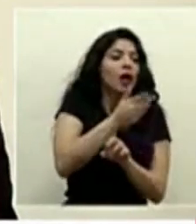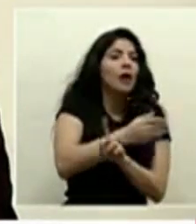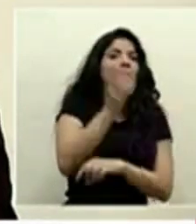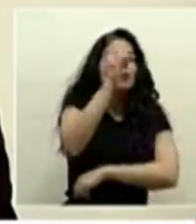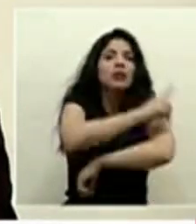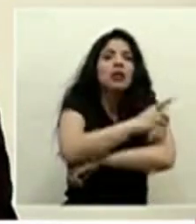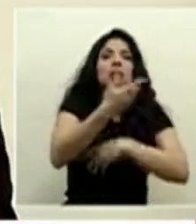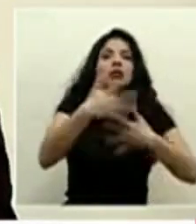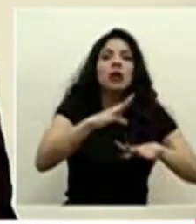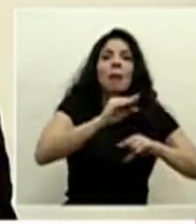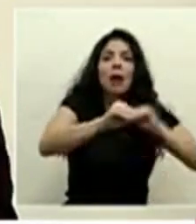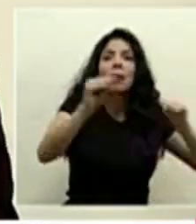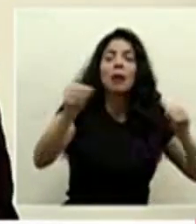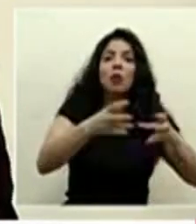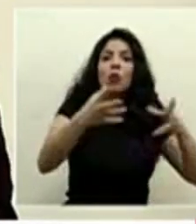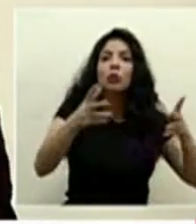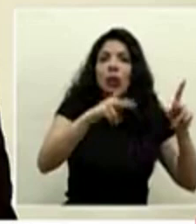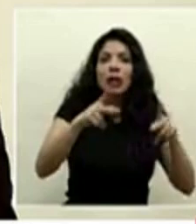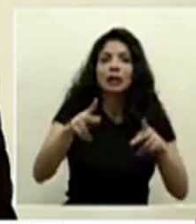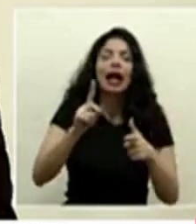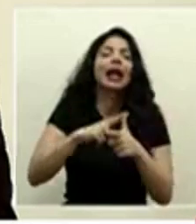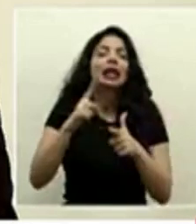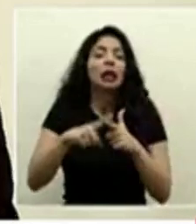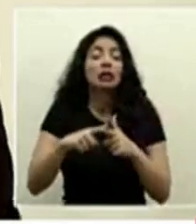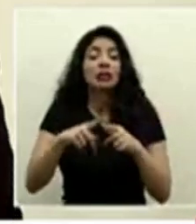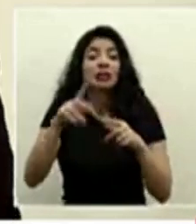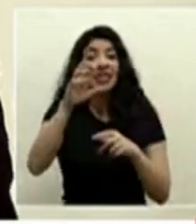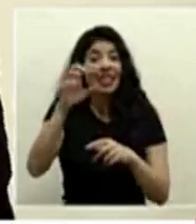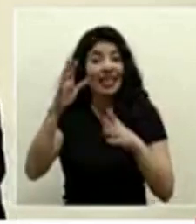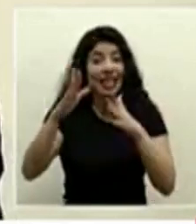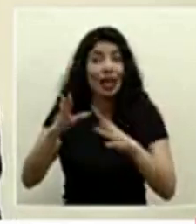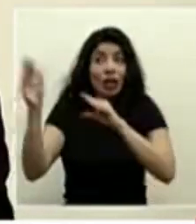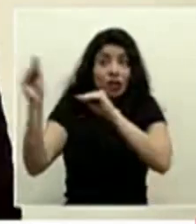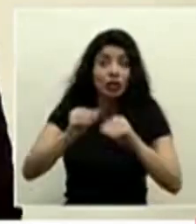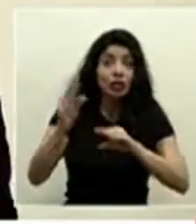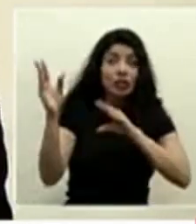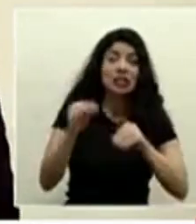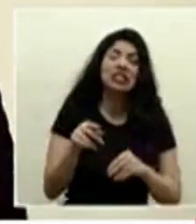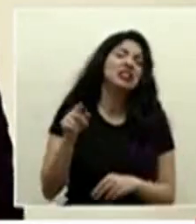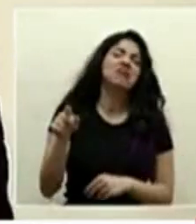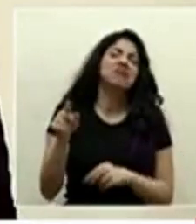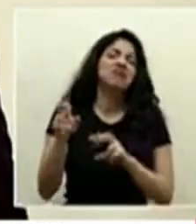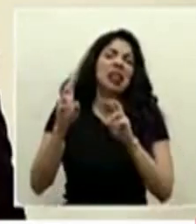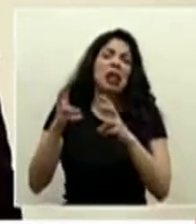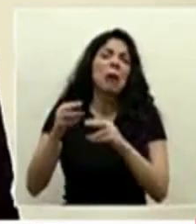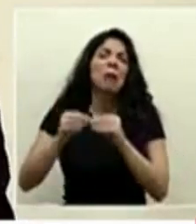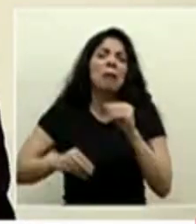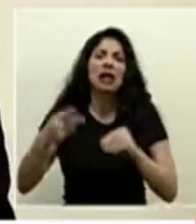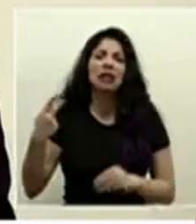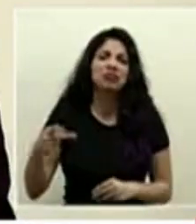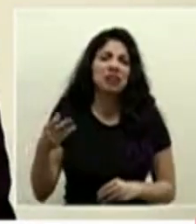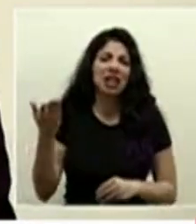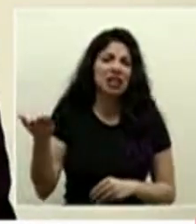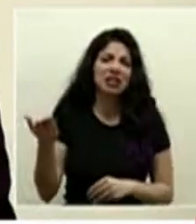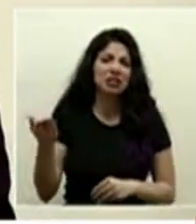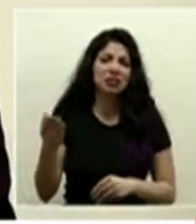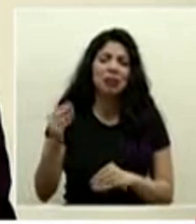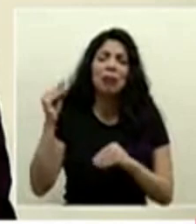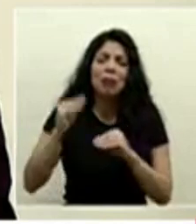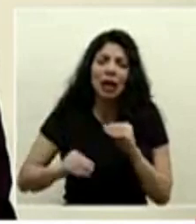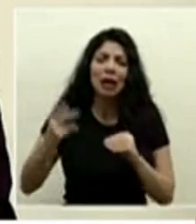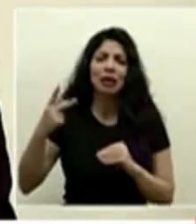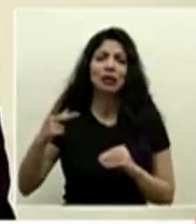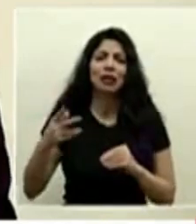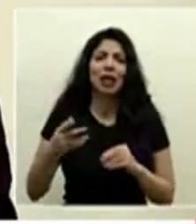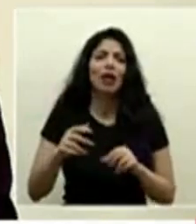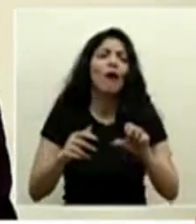persona está infectada entonces en realidad el término o el asunto de los repatriados es de los asuntos con menos riesgo con mucho menos riesgo en medio de